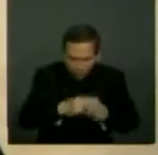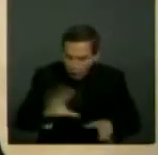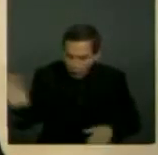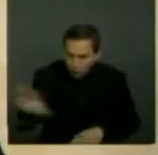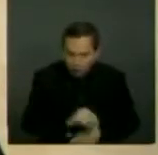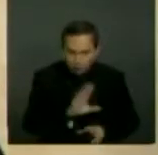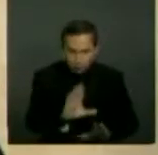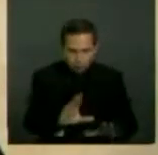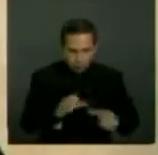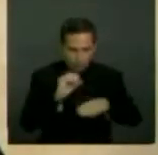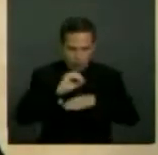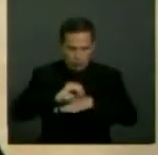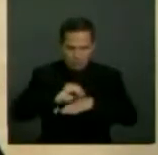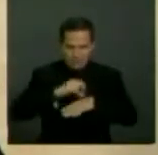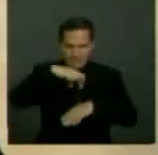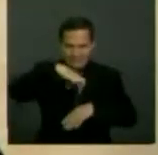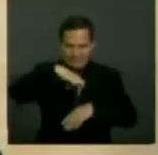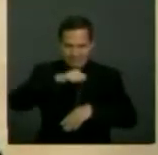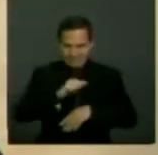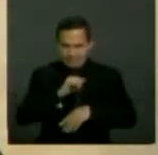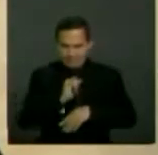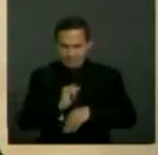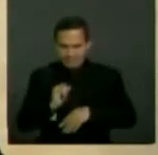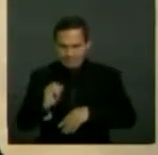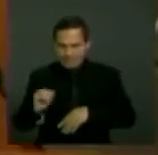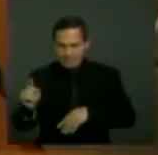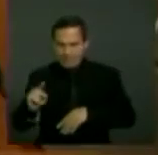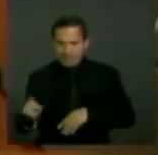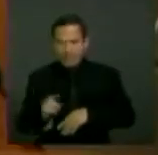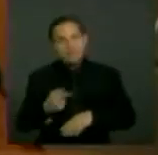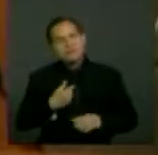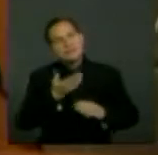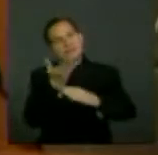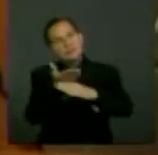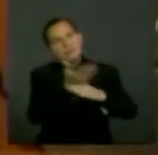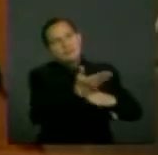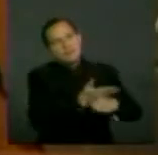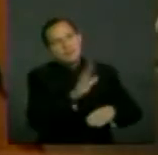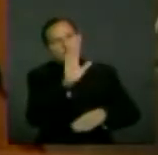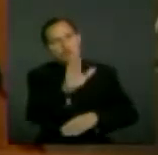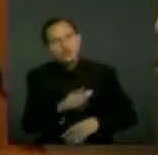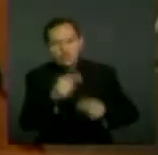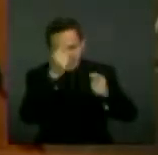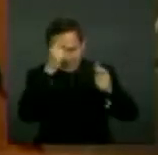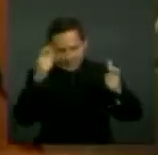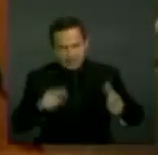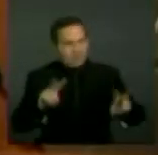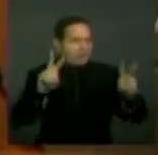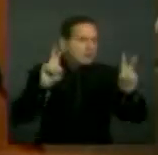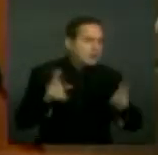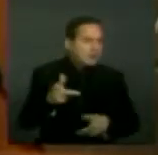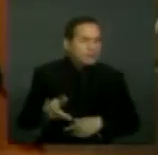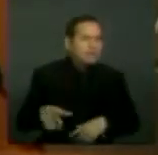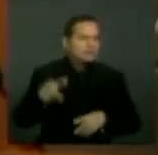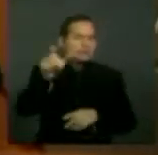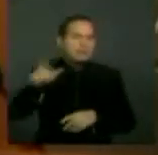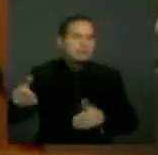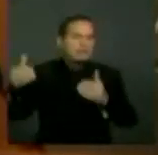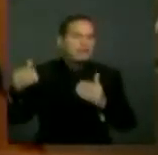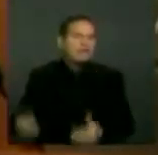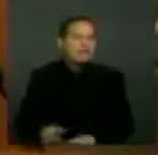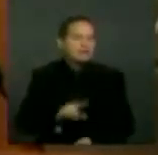presentó diferentes derechos de petición a agencias del Estado para obtener información sobre los casos de violencia sexual contra las personas con discapacidad.